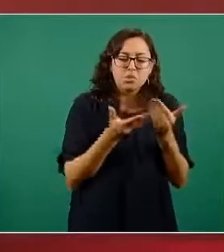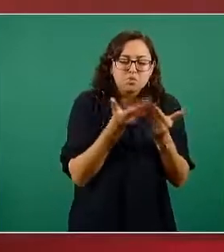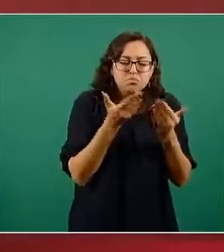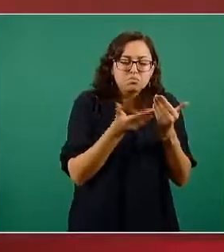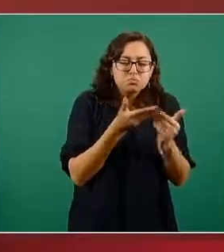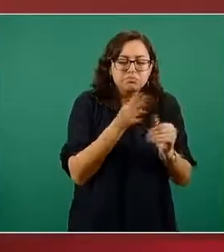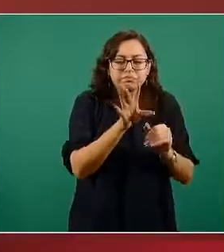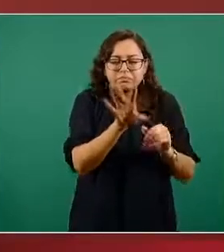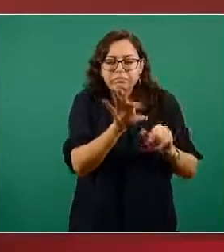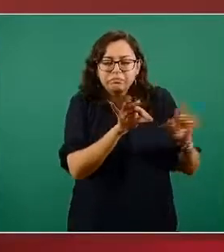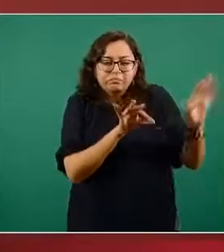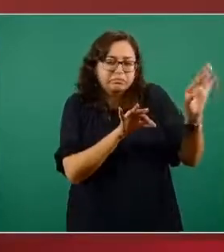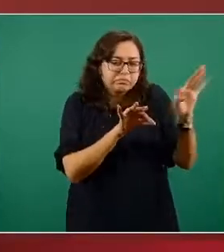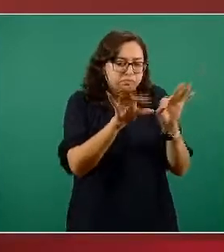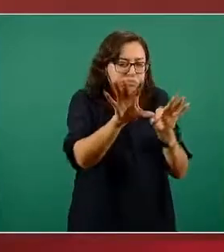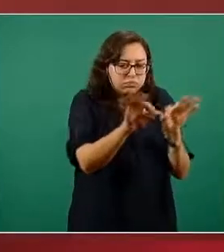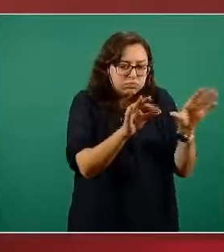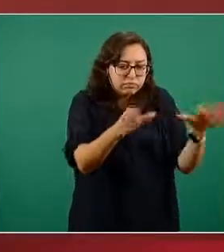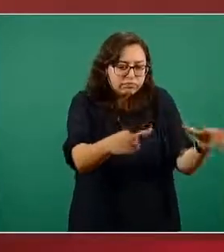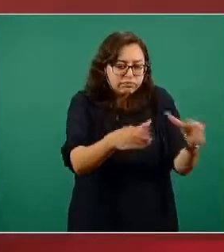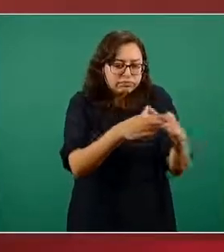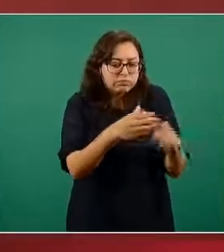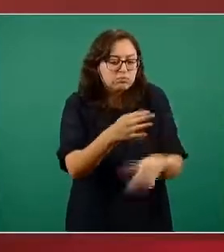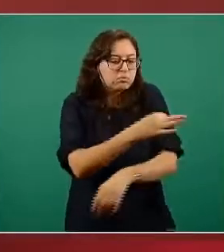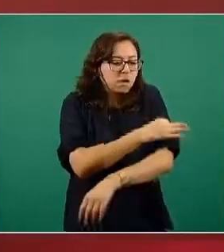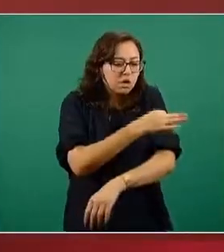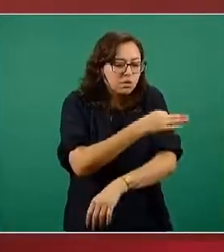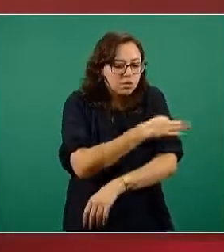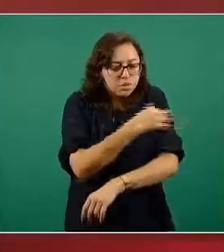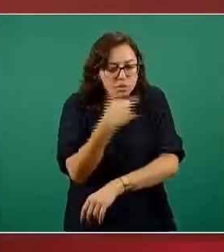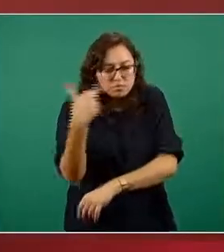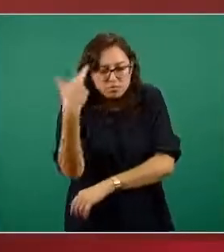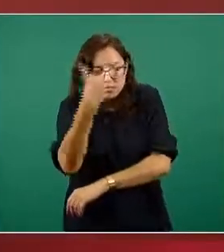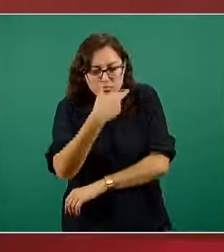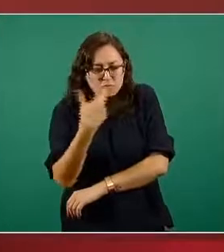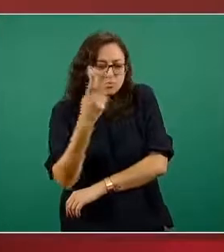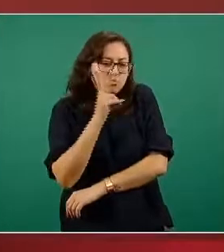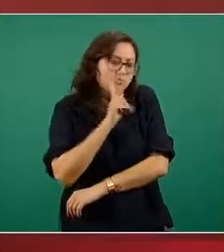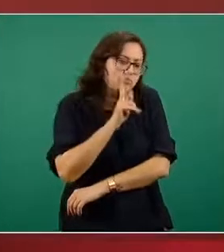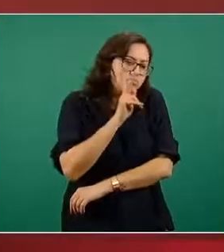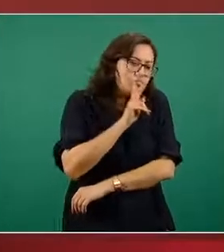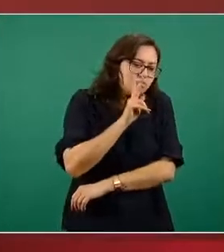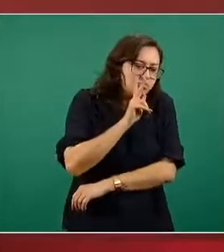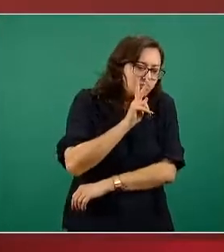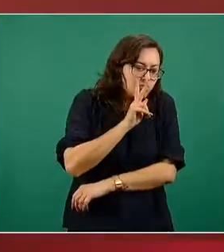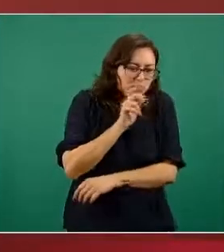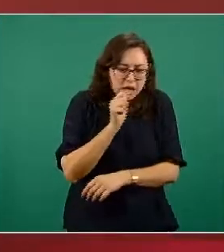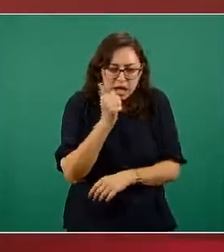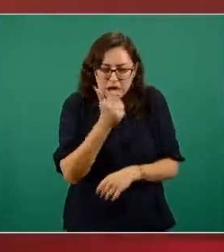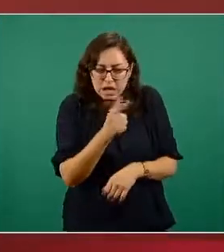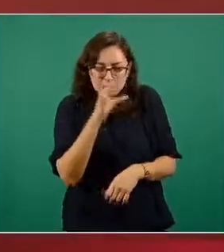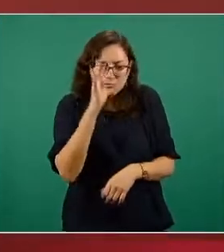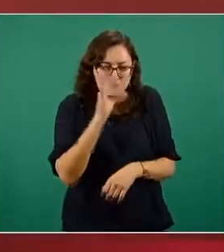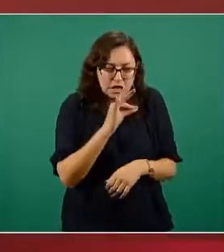de personas que son observadas insisto mayormente para estar seguros de que la vacuna no causa